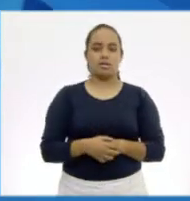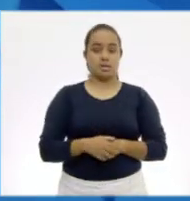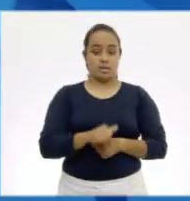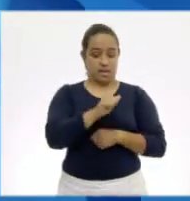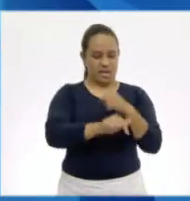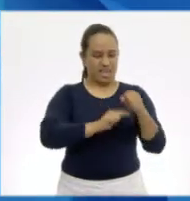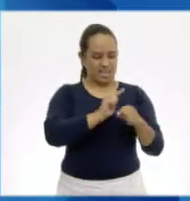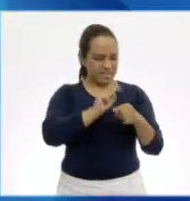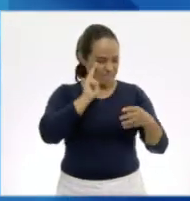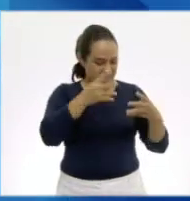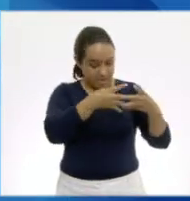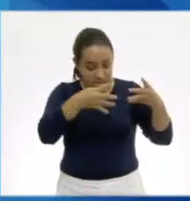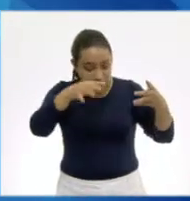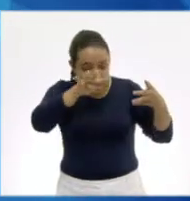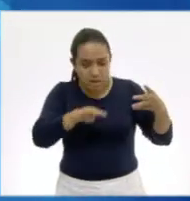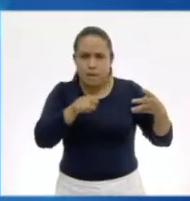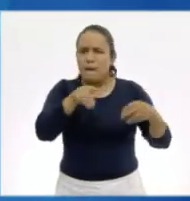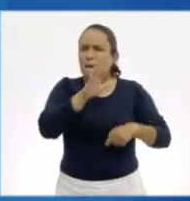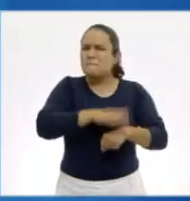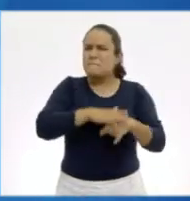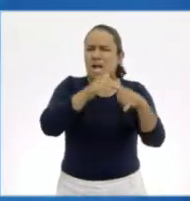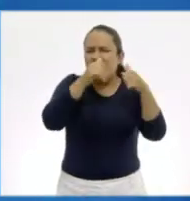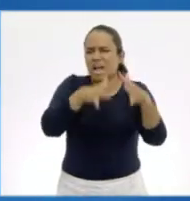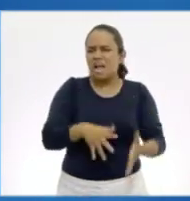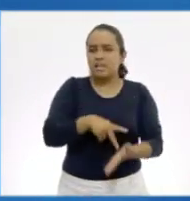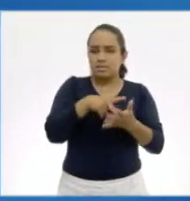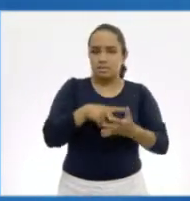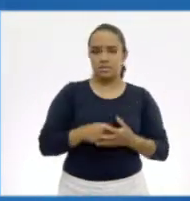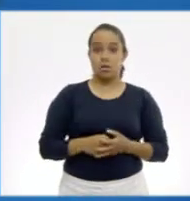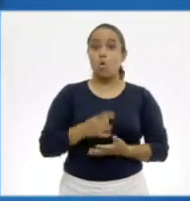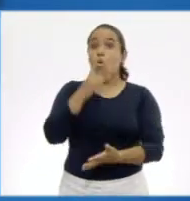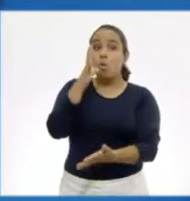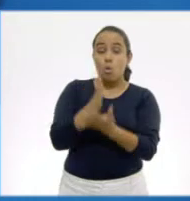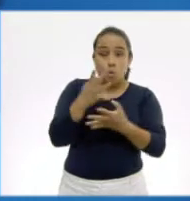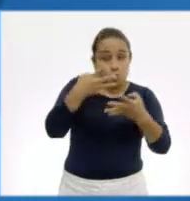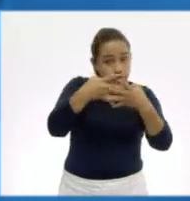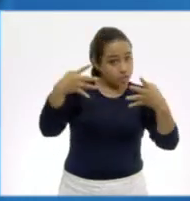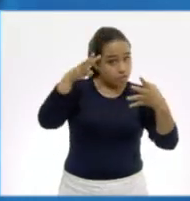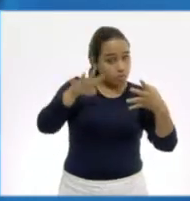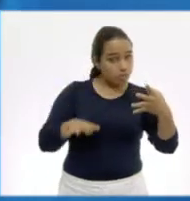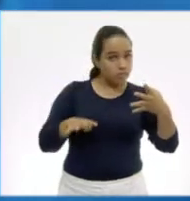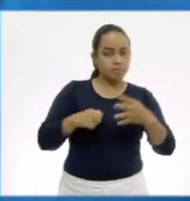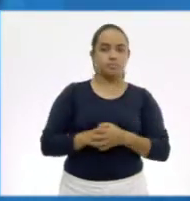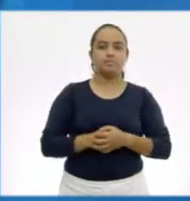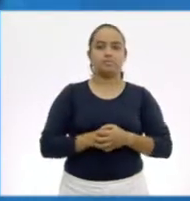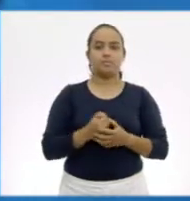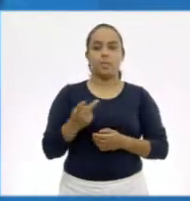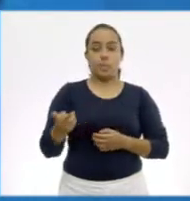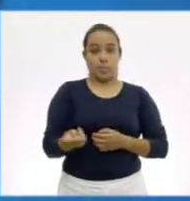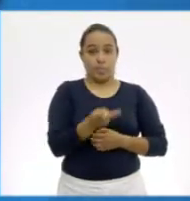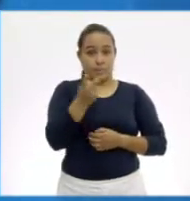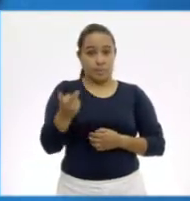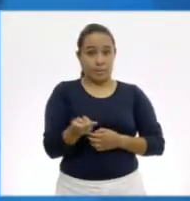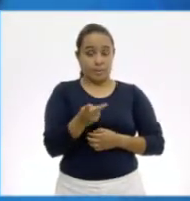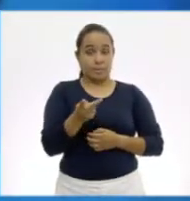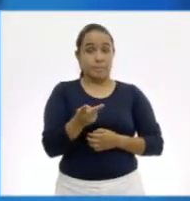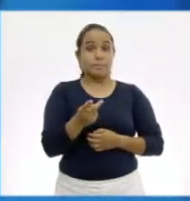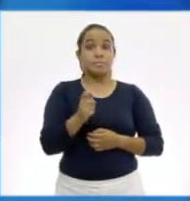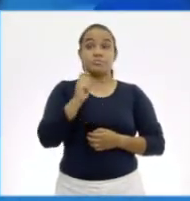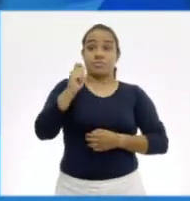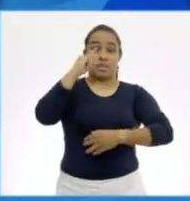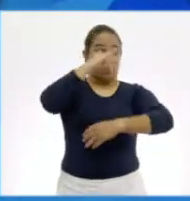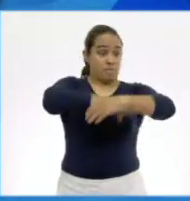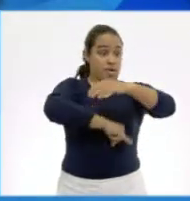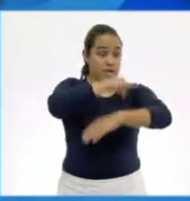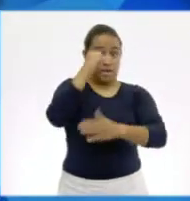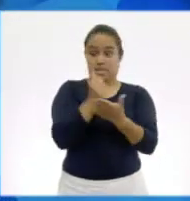los animales de la tabla es el más pesado? De los de la tabla. Exacto. La pregunta no nos está diciendo que retomemos lo de la